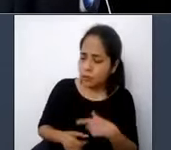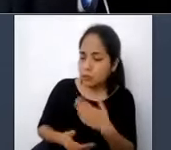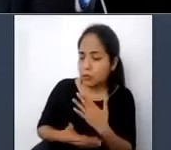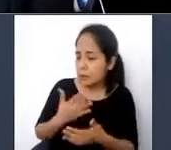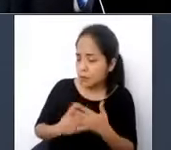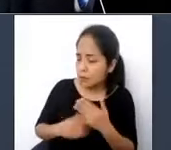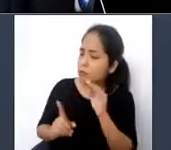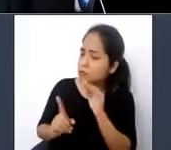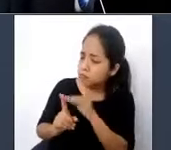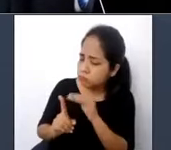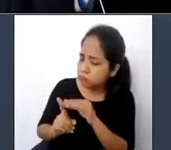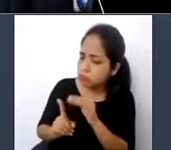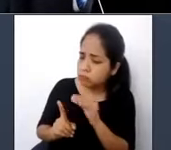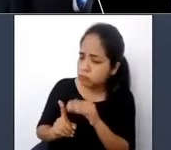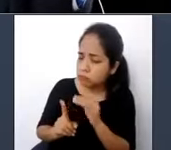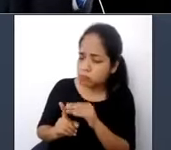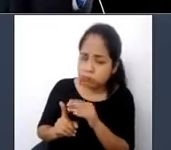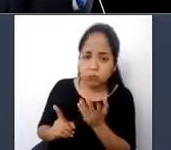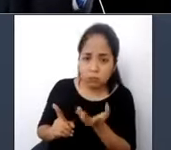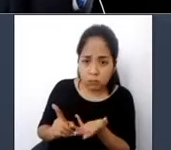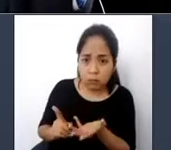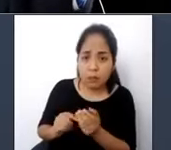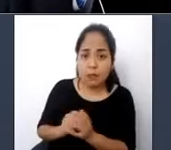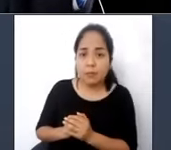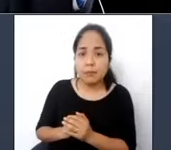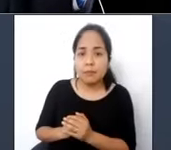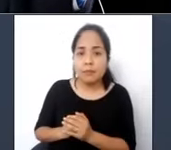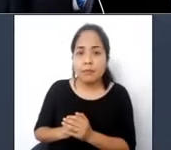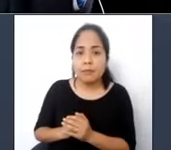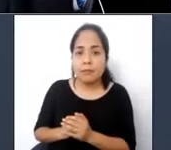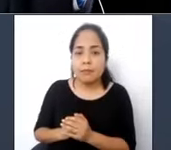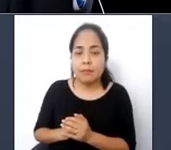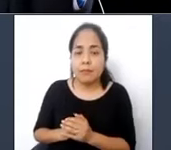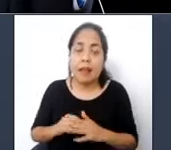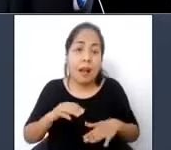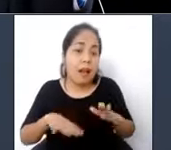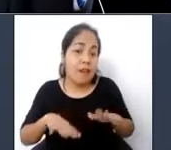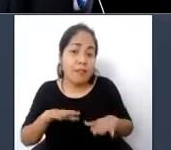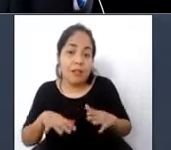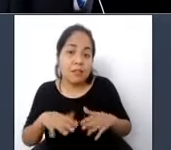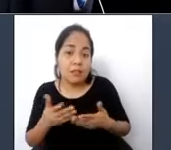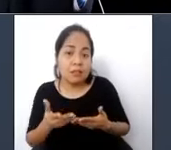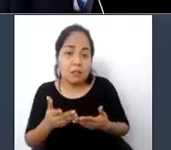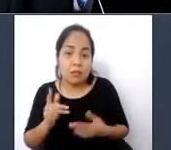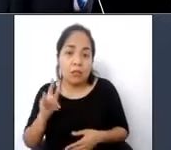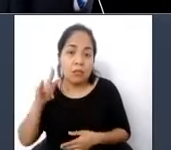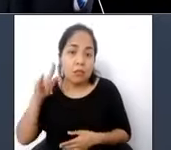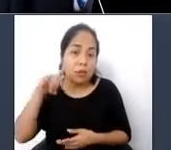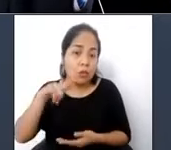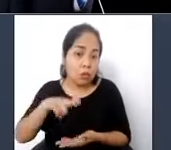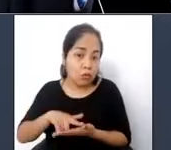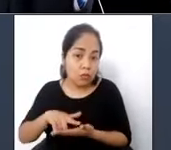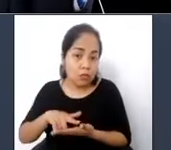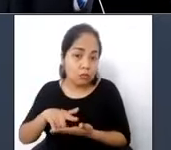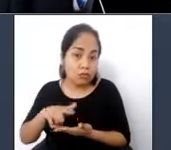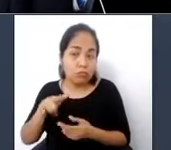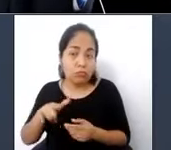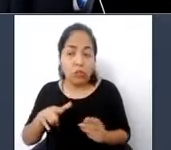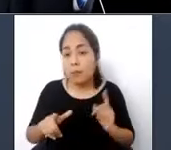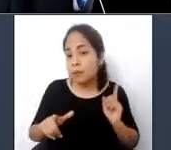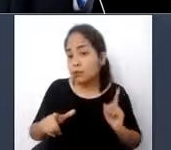que tiene necesidades especiales, muchas veces los aviones cuando llegan a los aeropuertos de destino